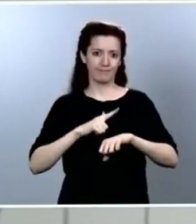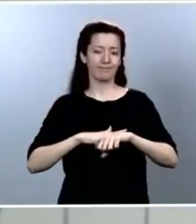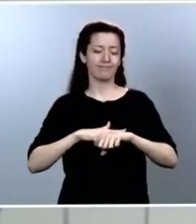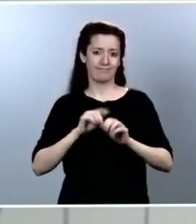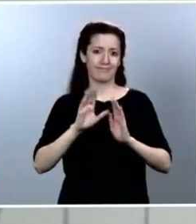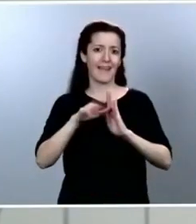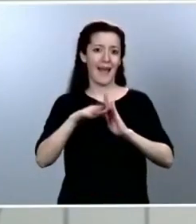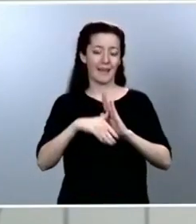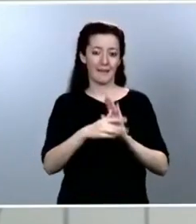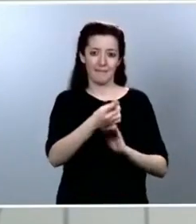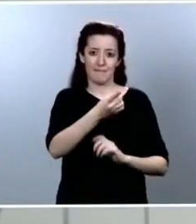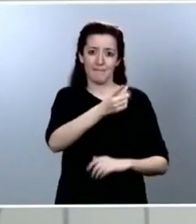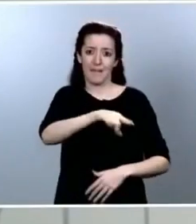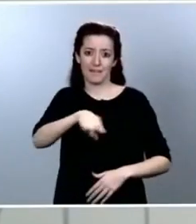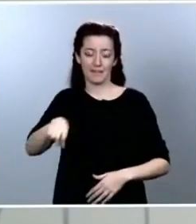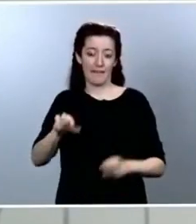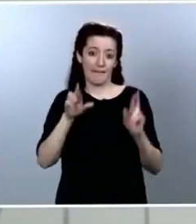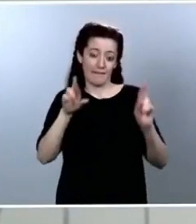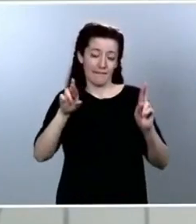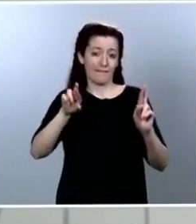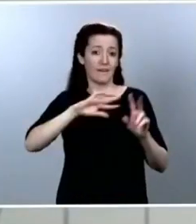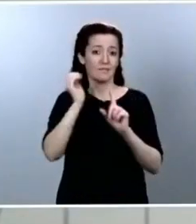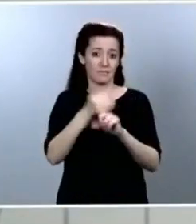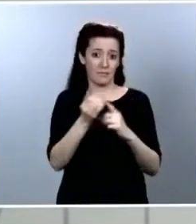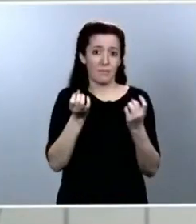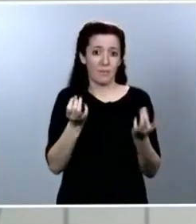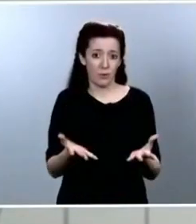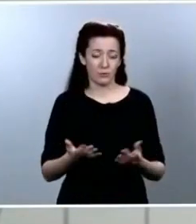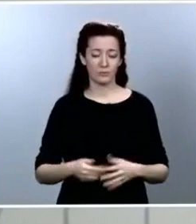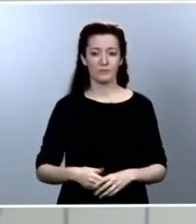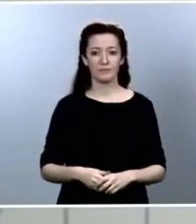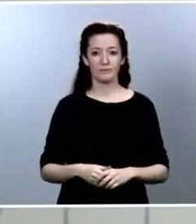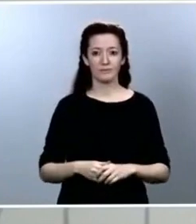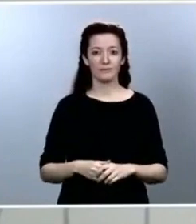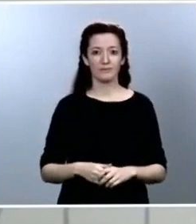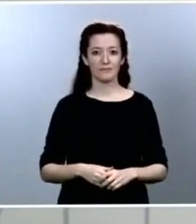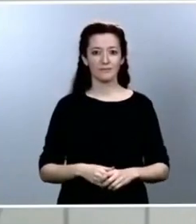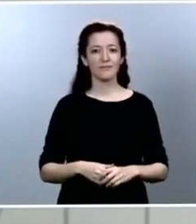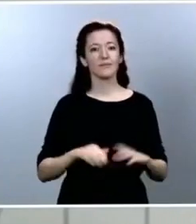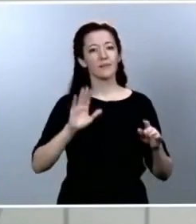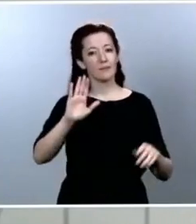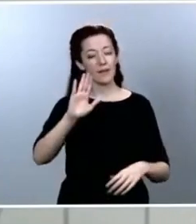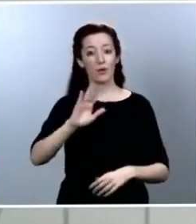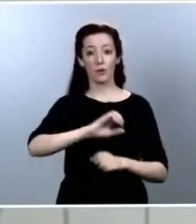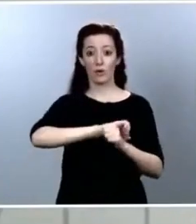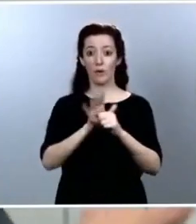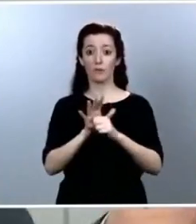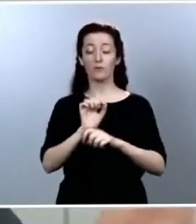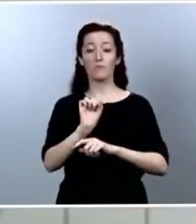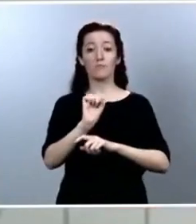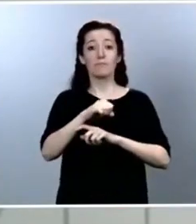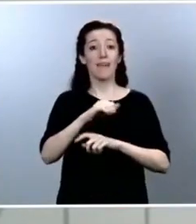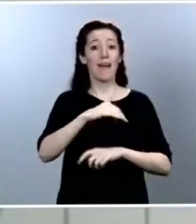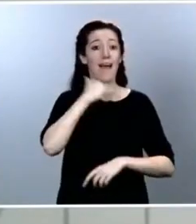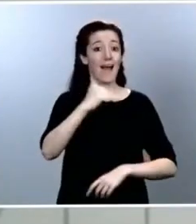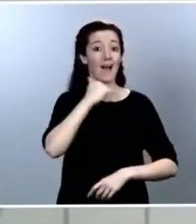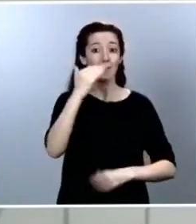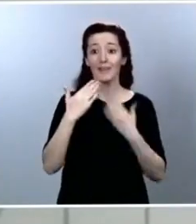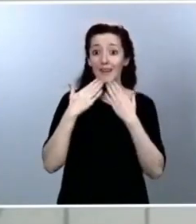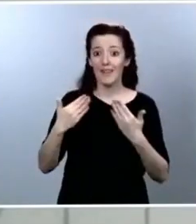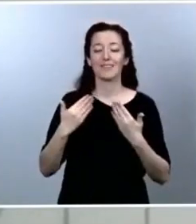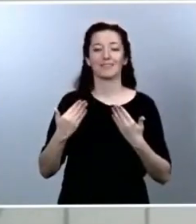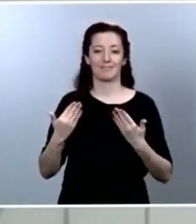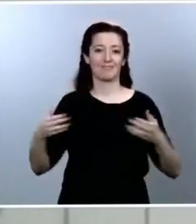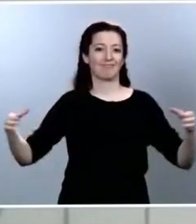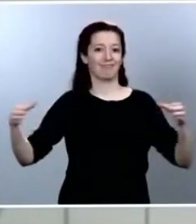que es posible arrancar victorias parciales contra el virus mediante el esfuerzo colectivo. Hace seis semanas entramos en